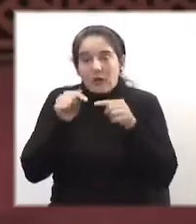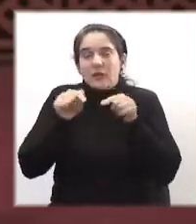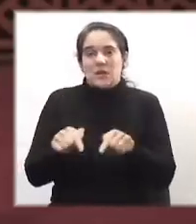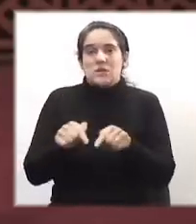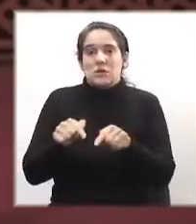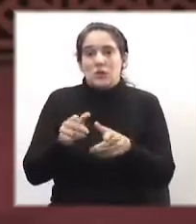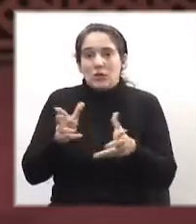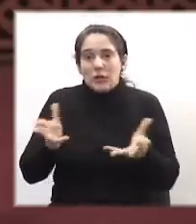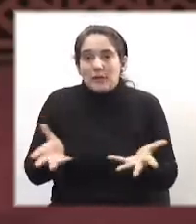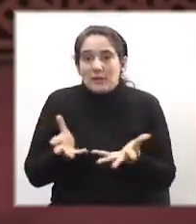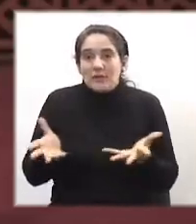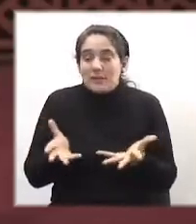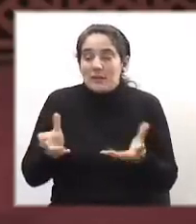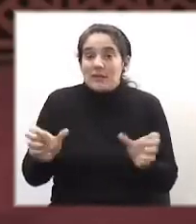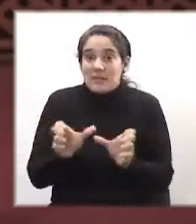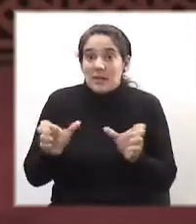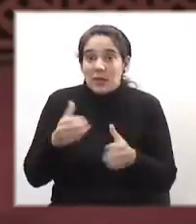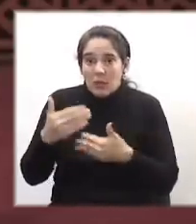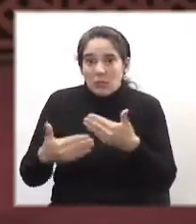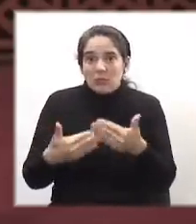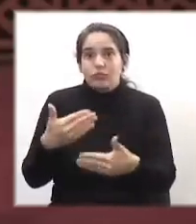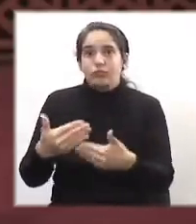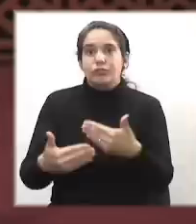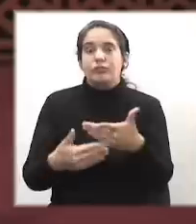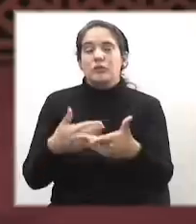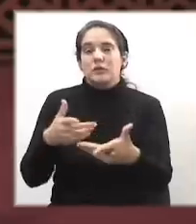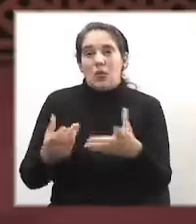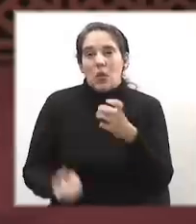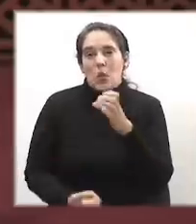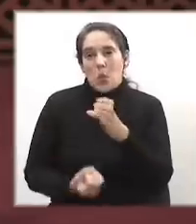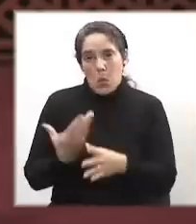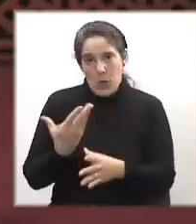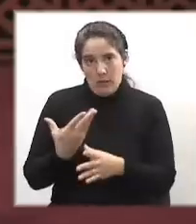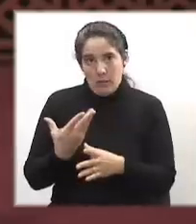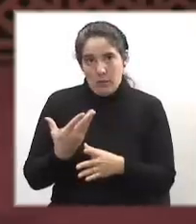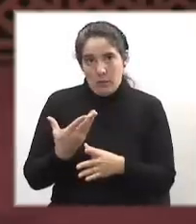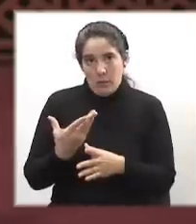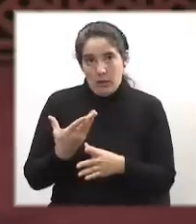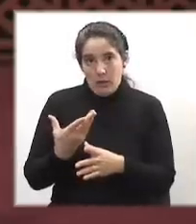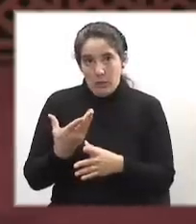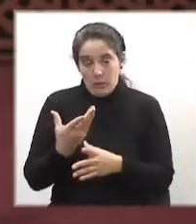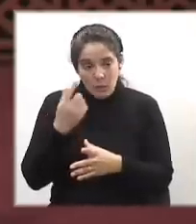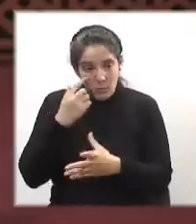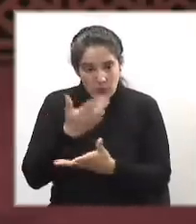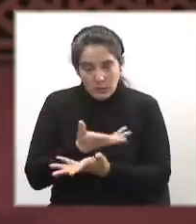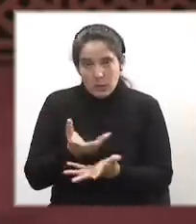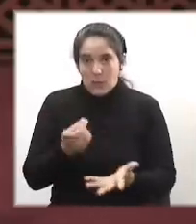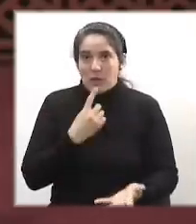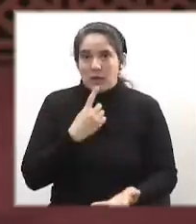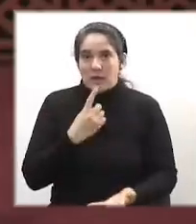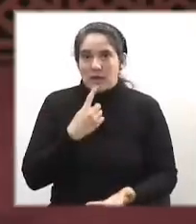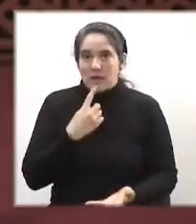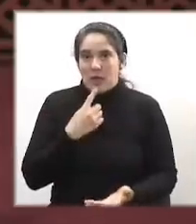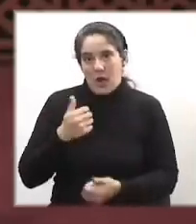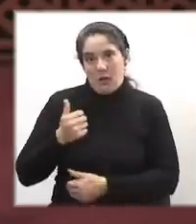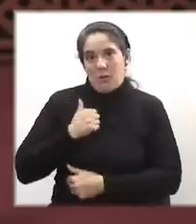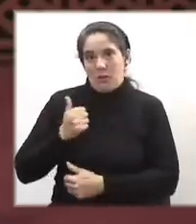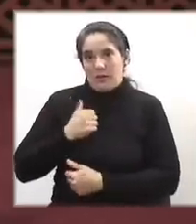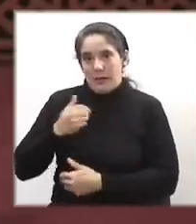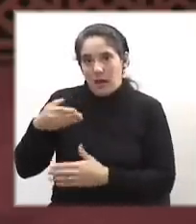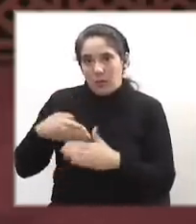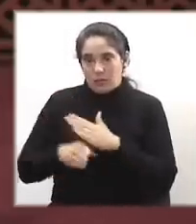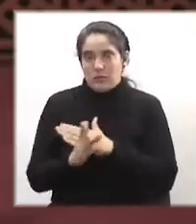propiciaron la aparición de un nuevo actor en el escenario político, las Fuerzas Armadas.